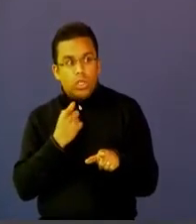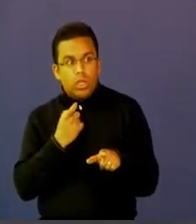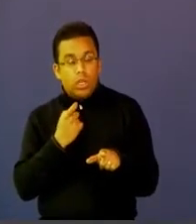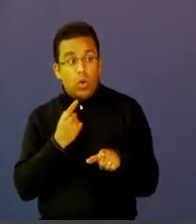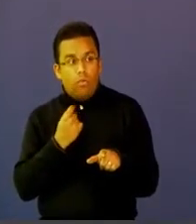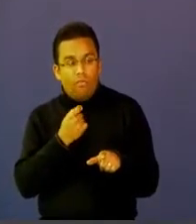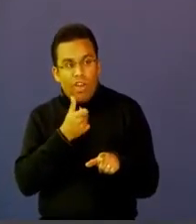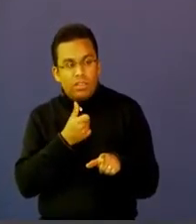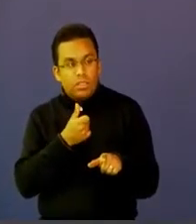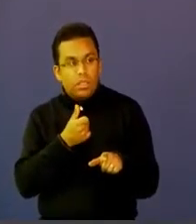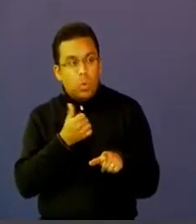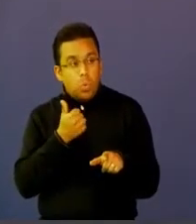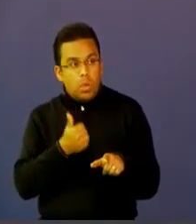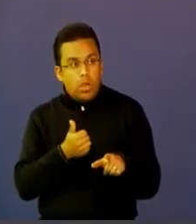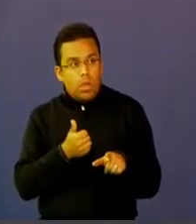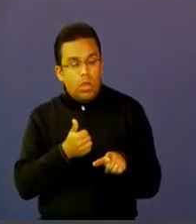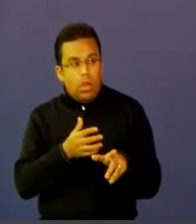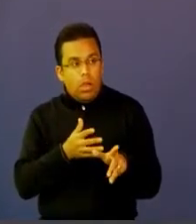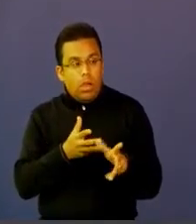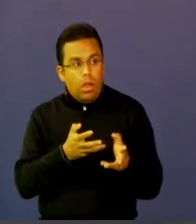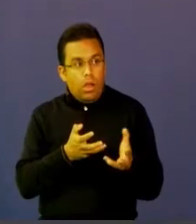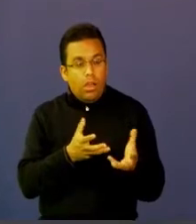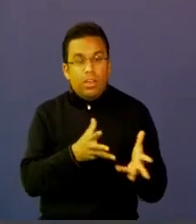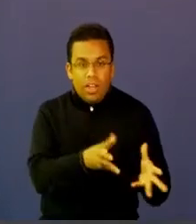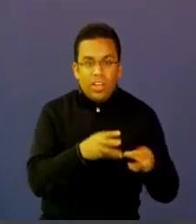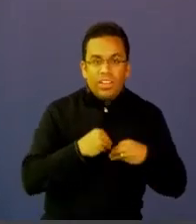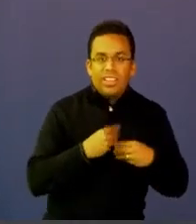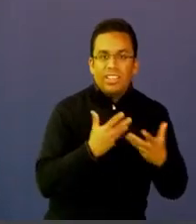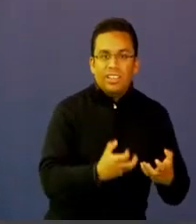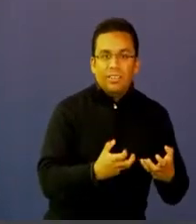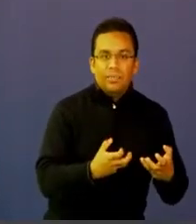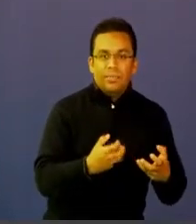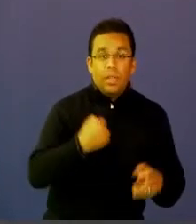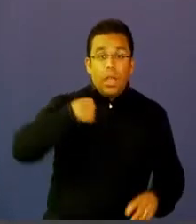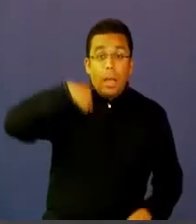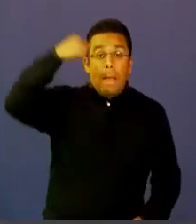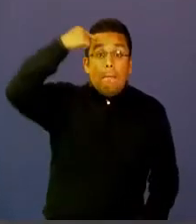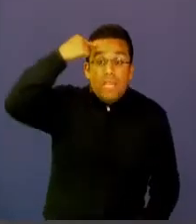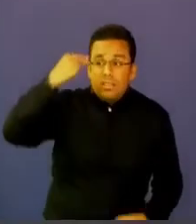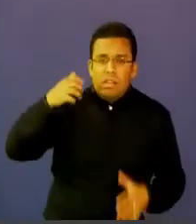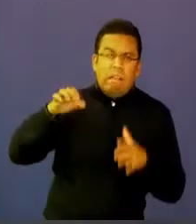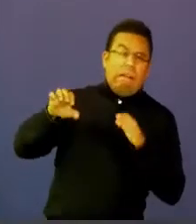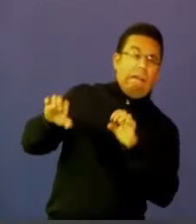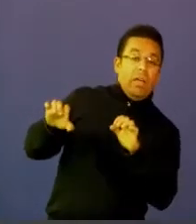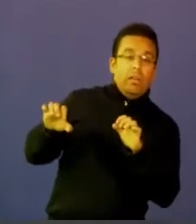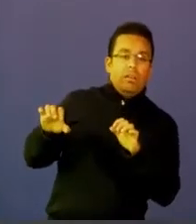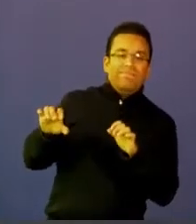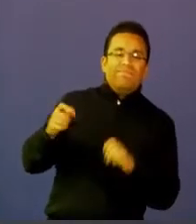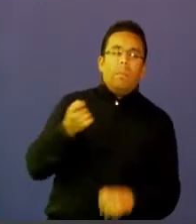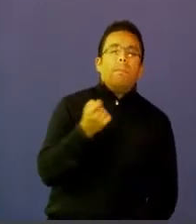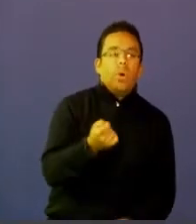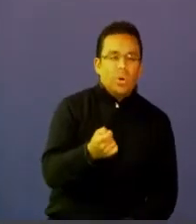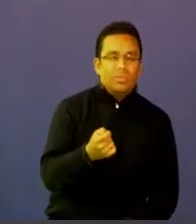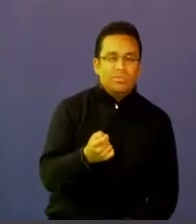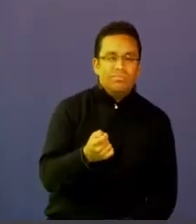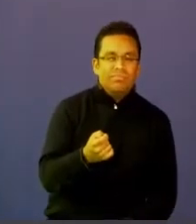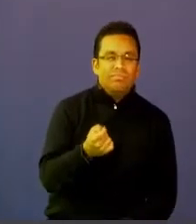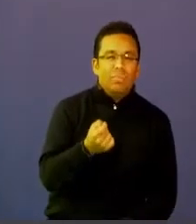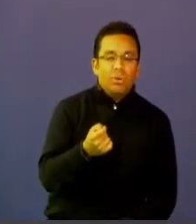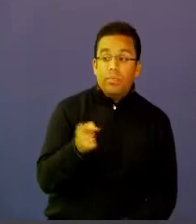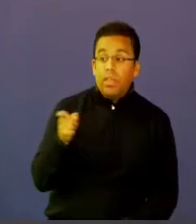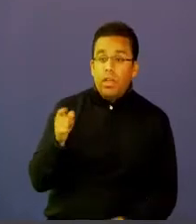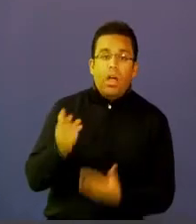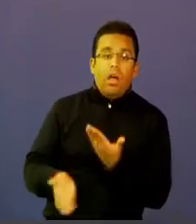yo cada vez creo que son menos los profesores que se resisten a la tecnología porque esto no tiene esto no es cuestión de edad